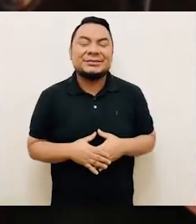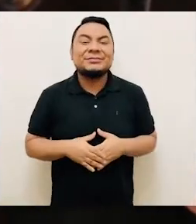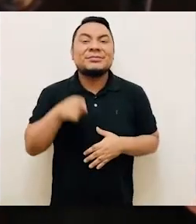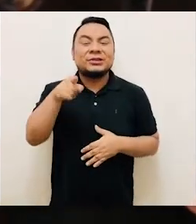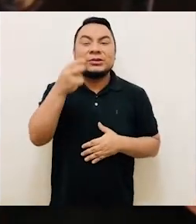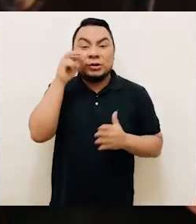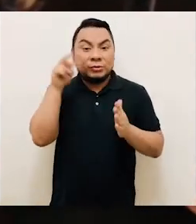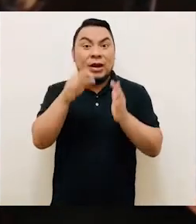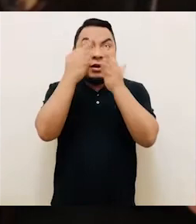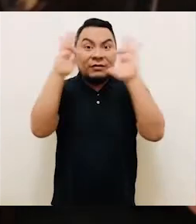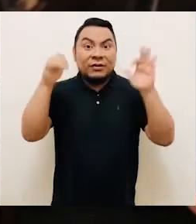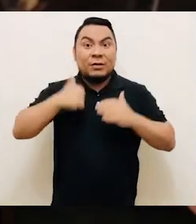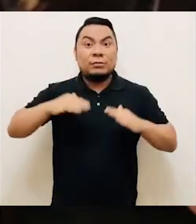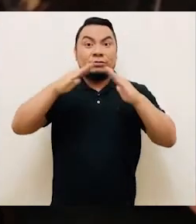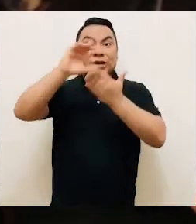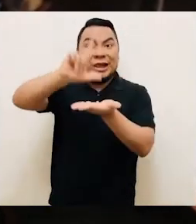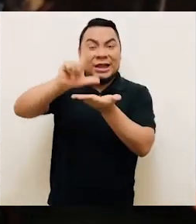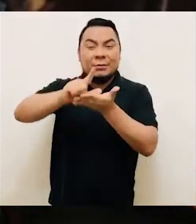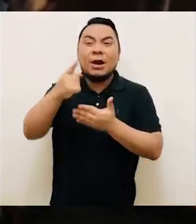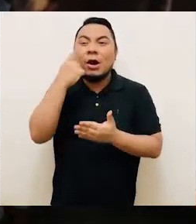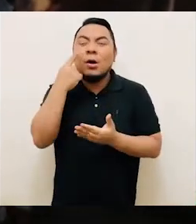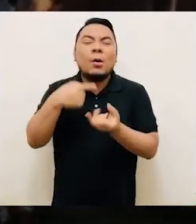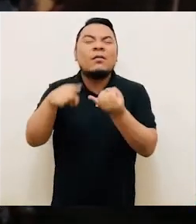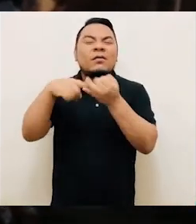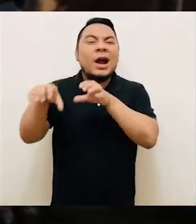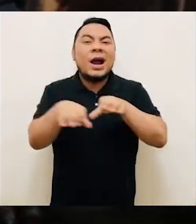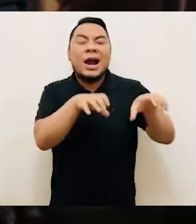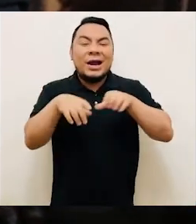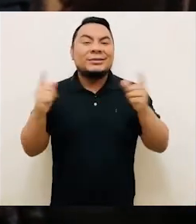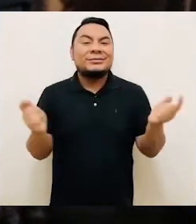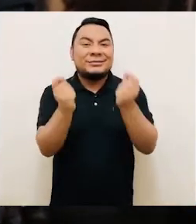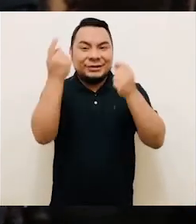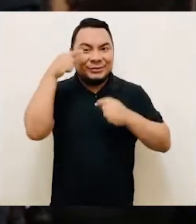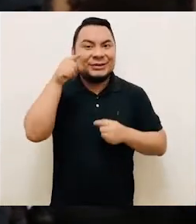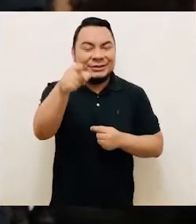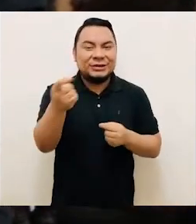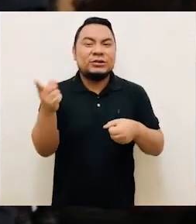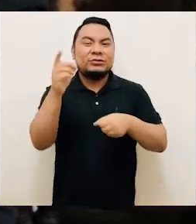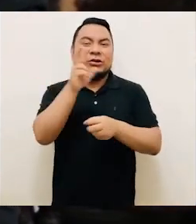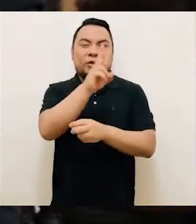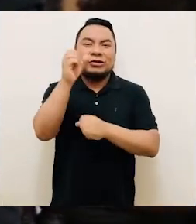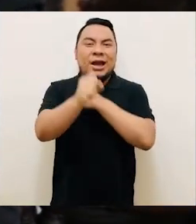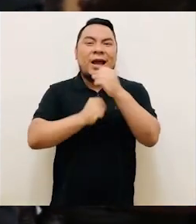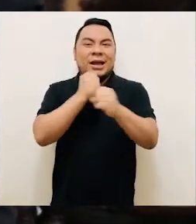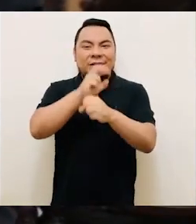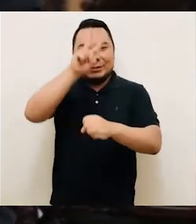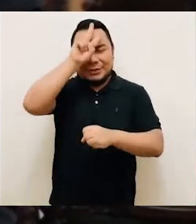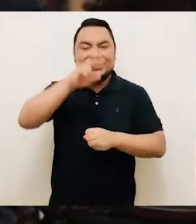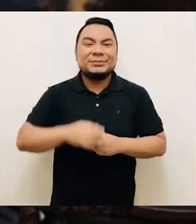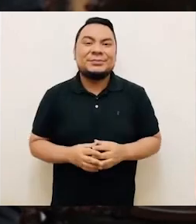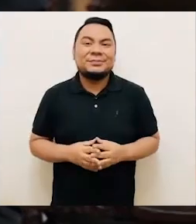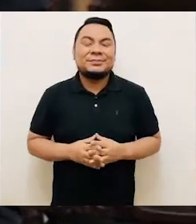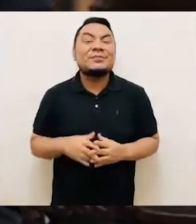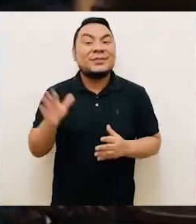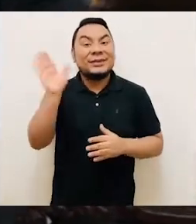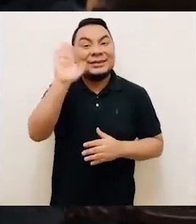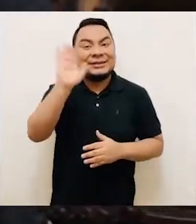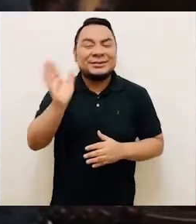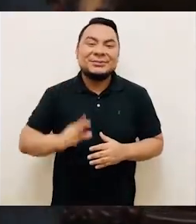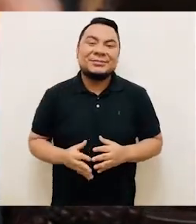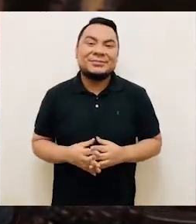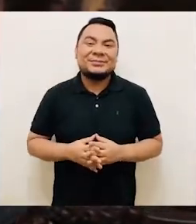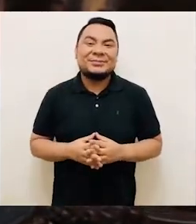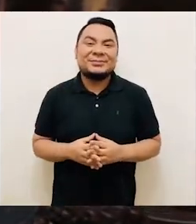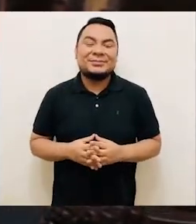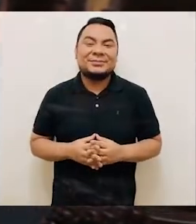esta acción. Sigue las redes de la Municipalidad de Lima para enterarte de las actividades que hay para ti relacionadas al Bicentenario de la Independencia. ¡Nos